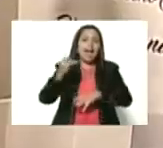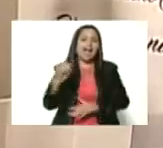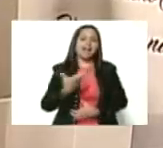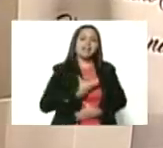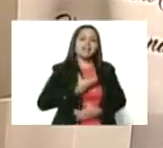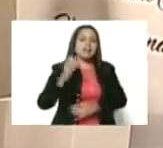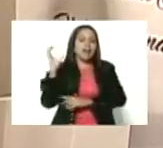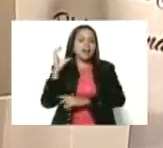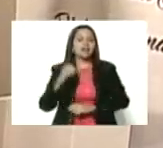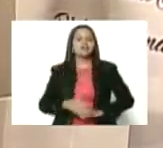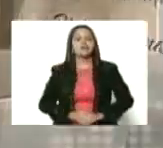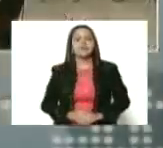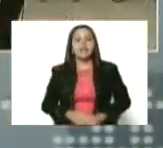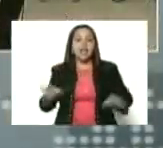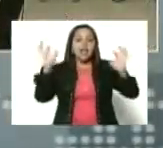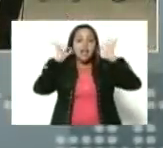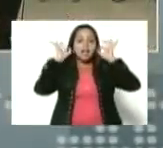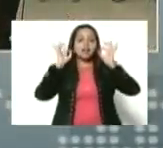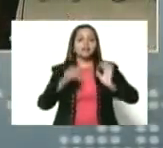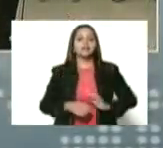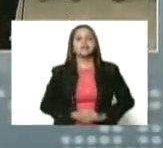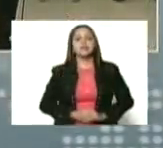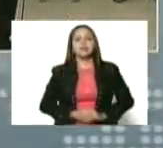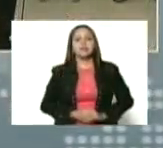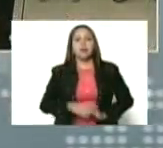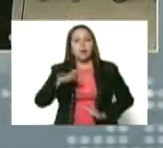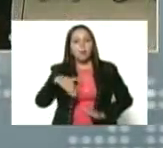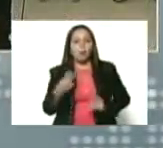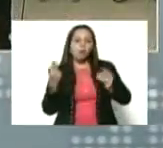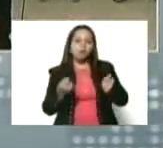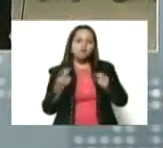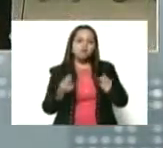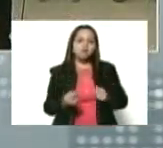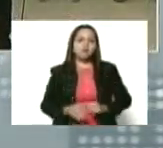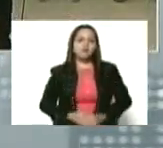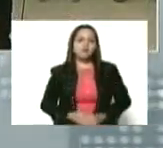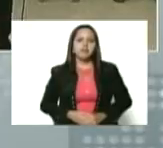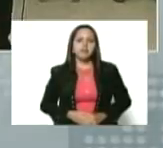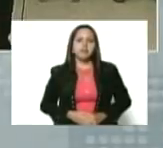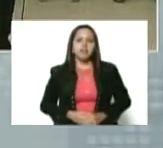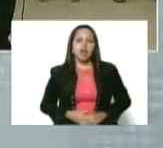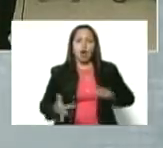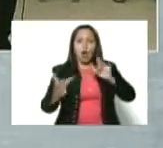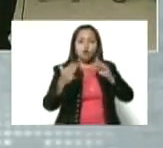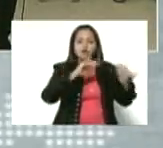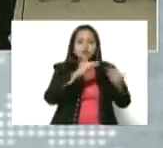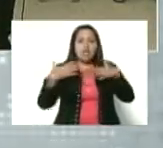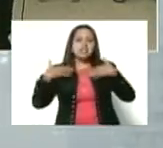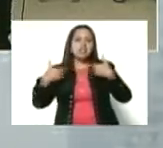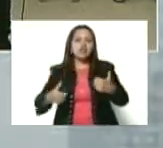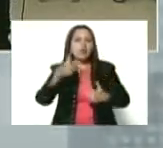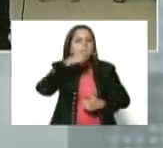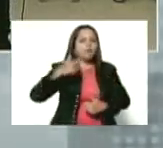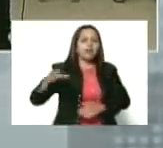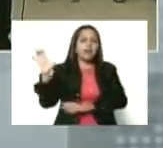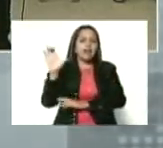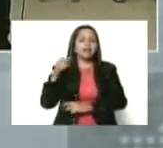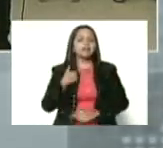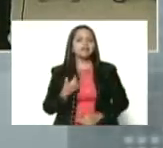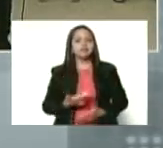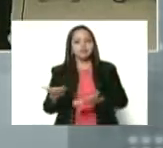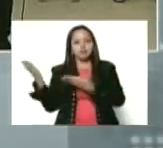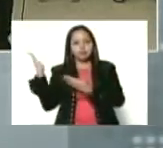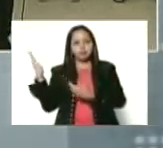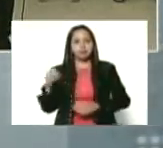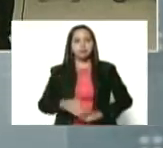de Caracas, Erika Farías. Para reactivar la red comunal de salud del pueblo de Caracas. Adelante,